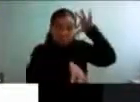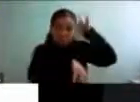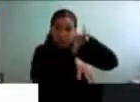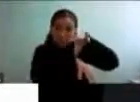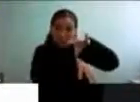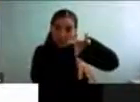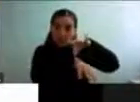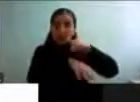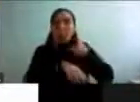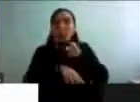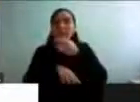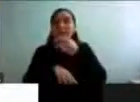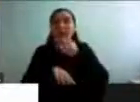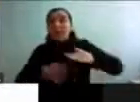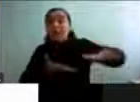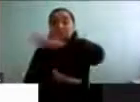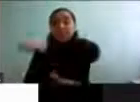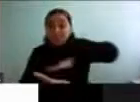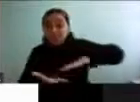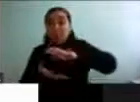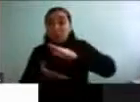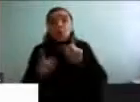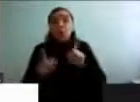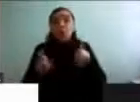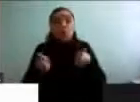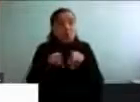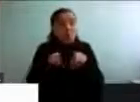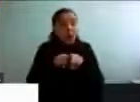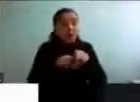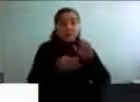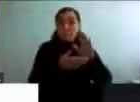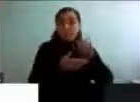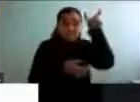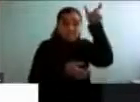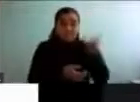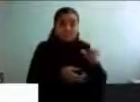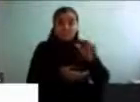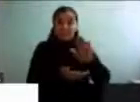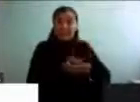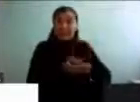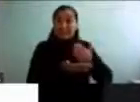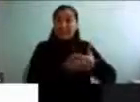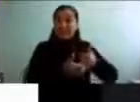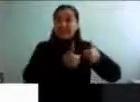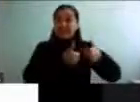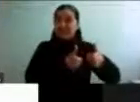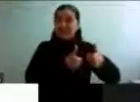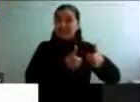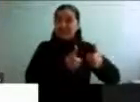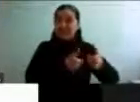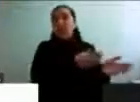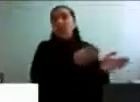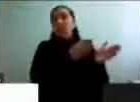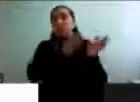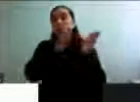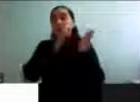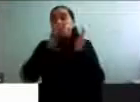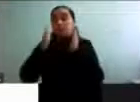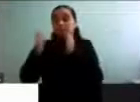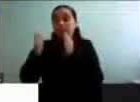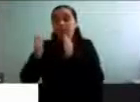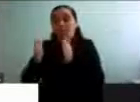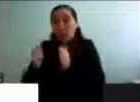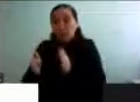intervención a los entornos. No es lo mismo una persona sana, que una persona, por ejemplo, que resida en un establecimiento larga estadía.